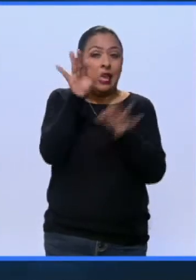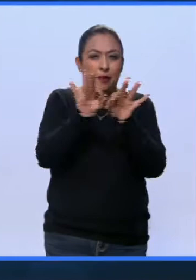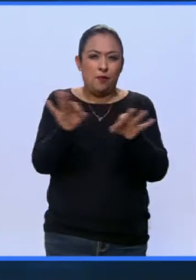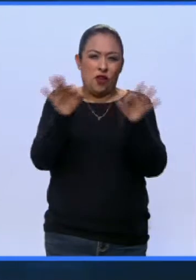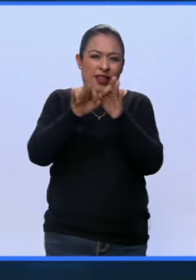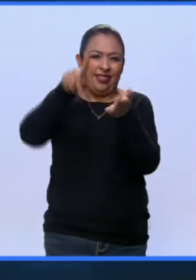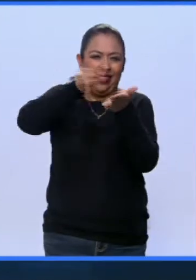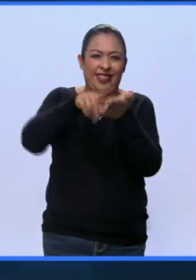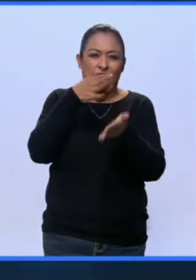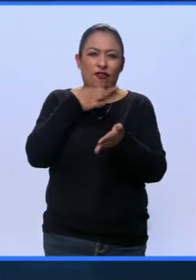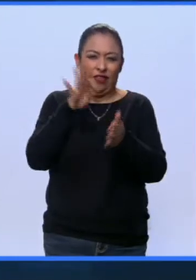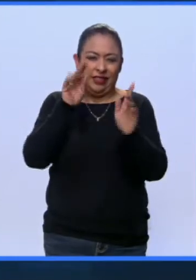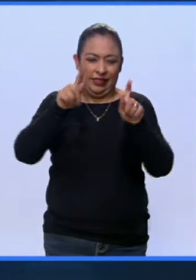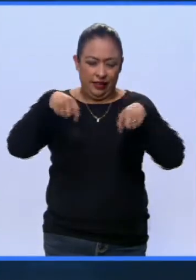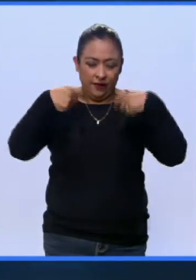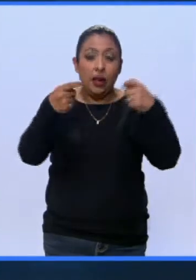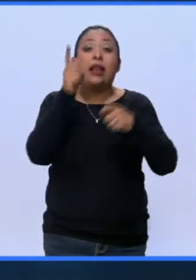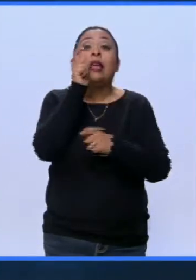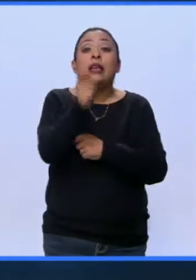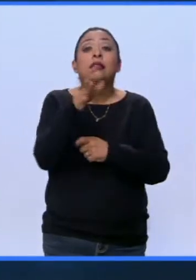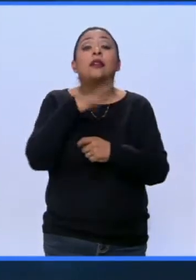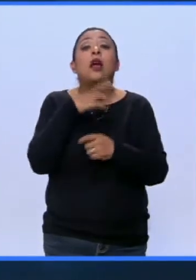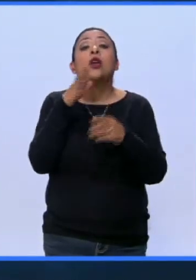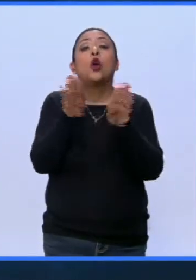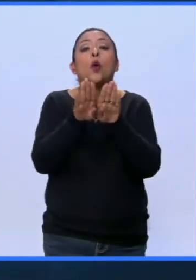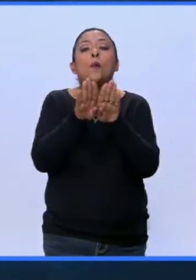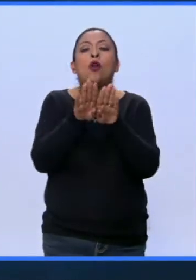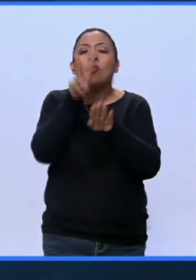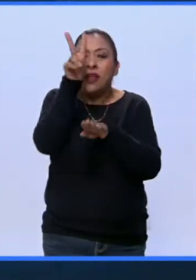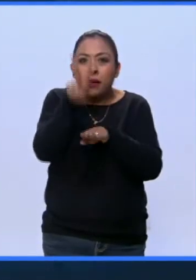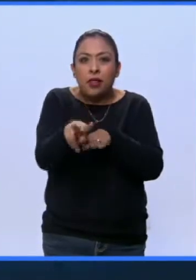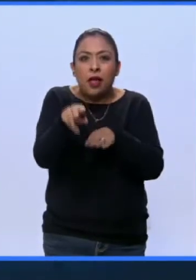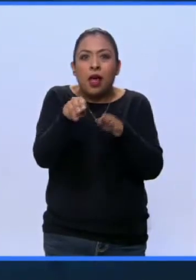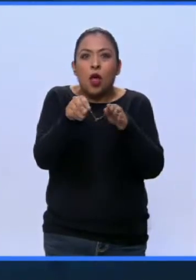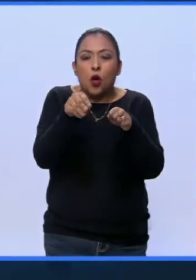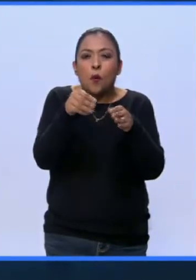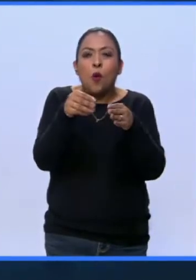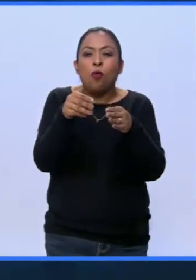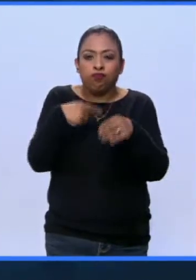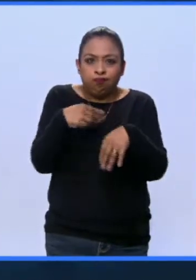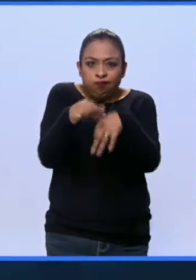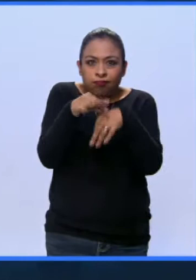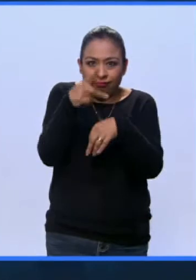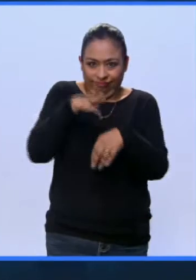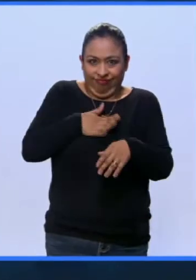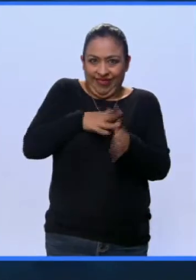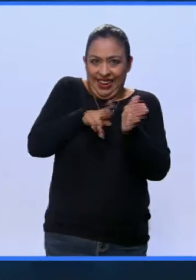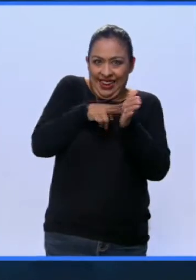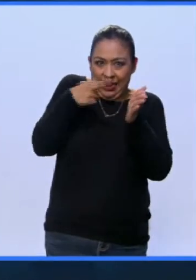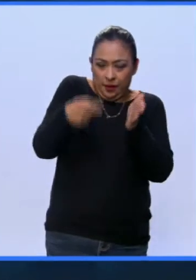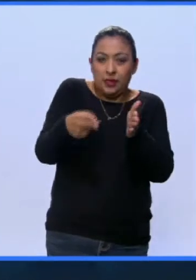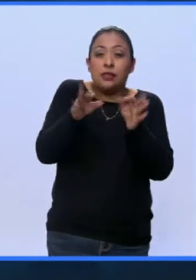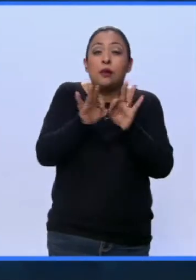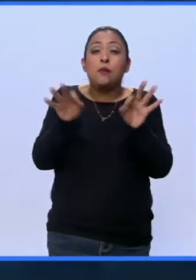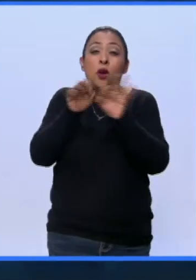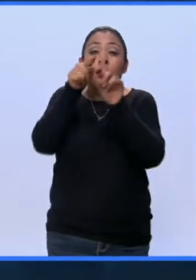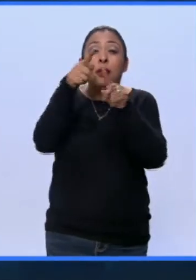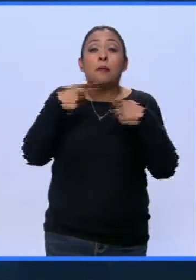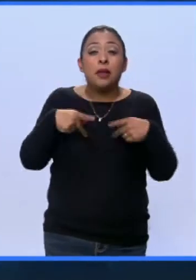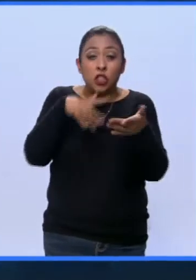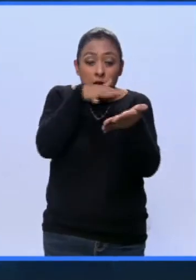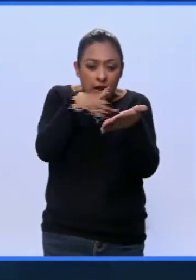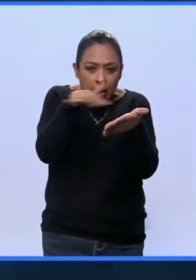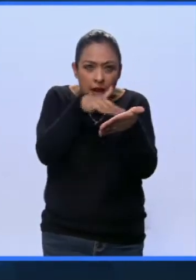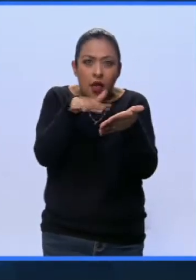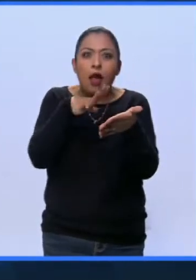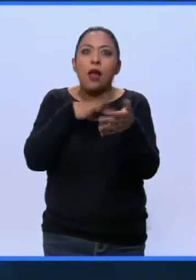es la de recrear un número del vivo de nuestra revista. La finalidad es hacer en modo que nuestros lectores puedan tener un momento